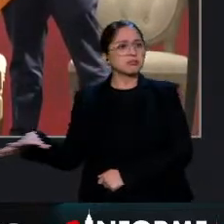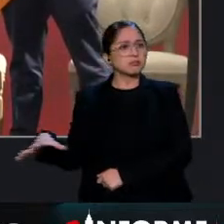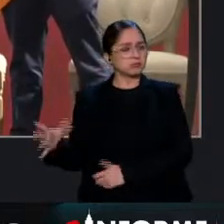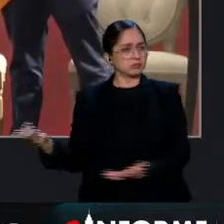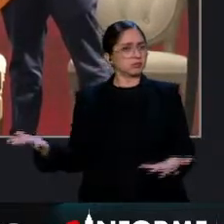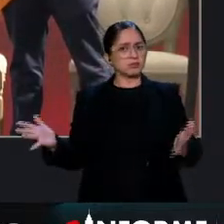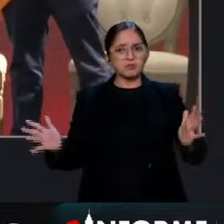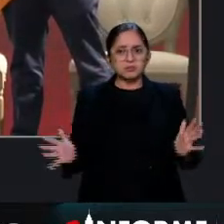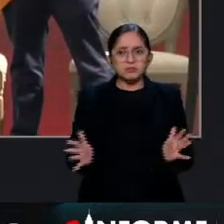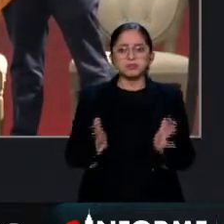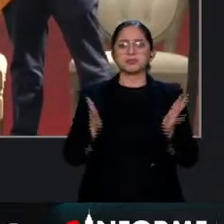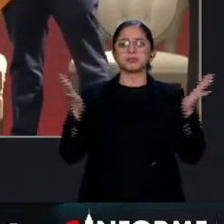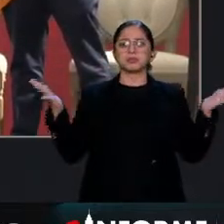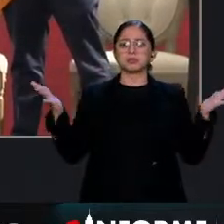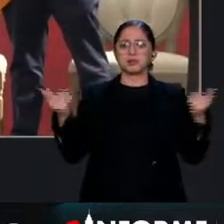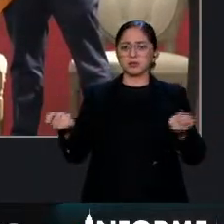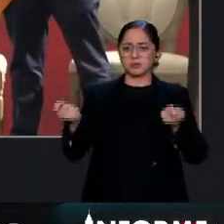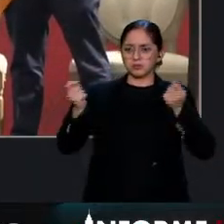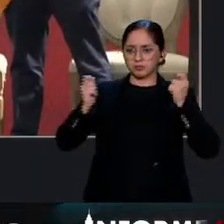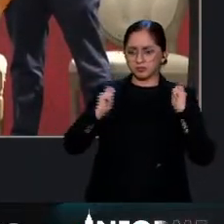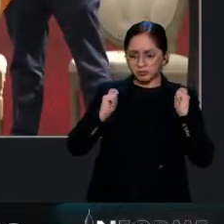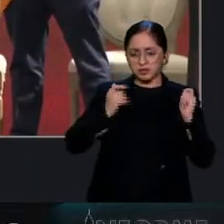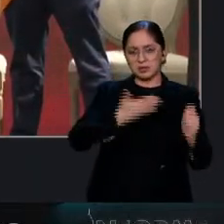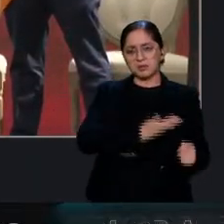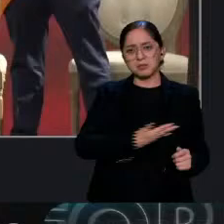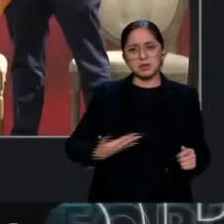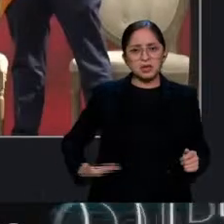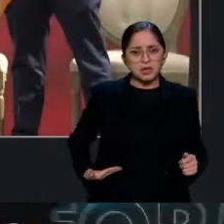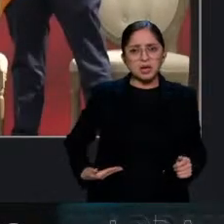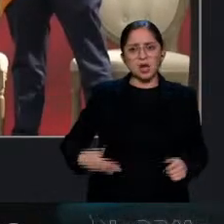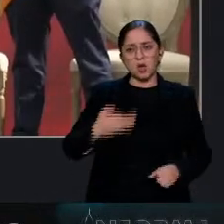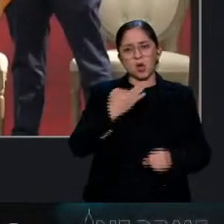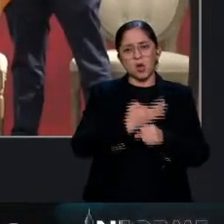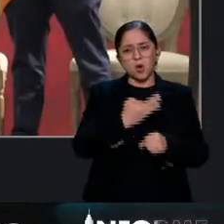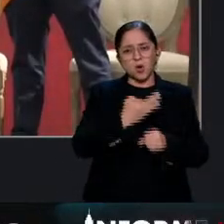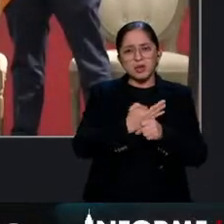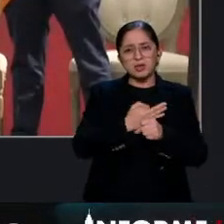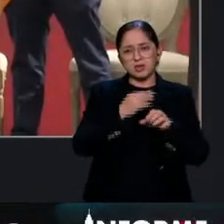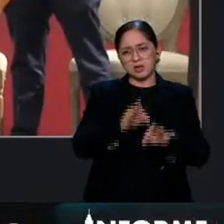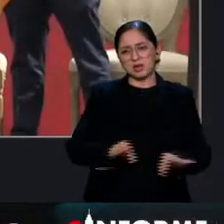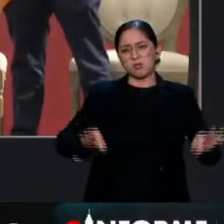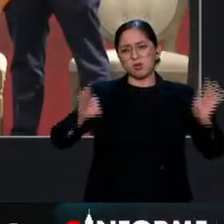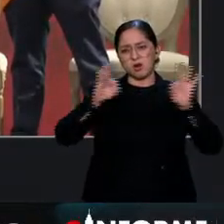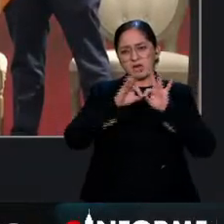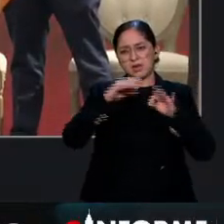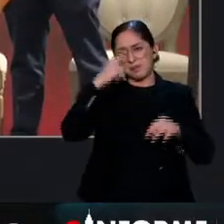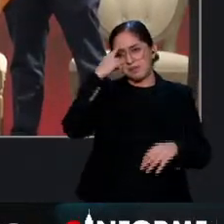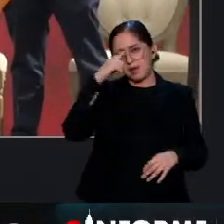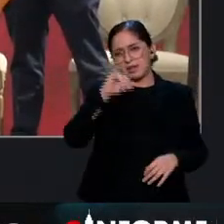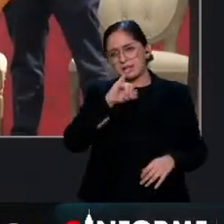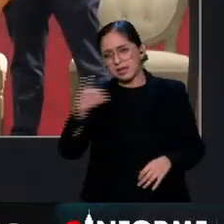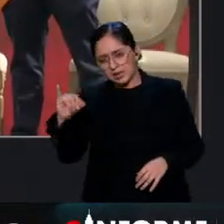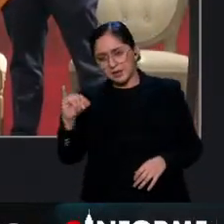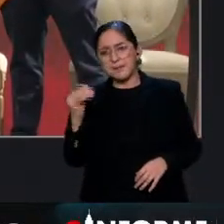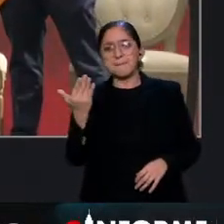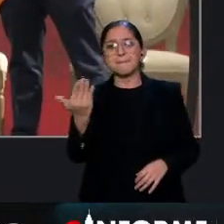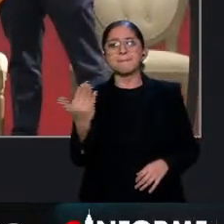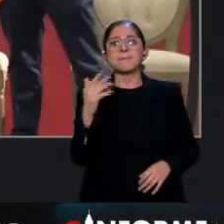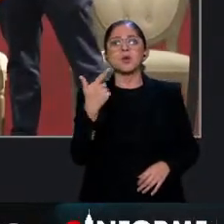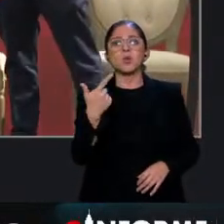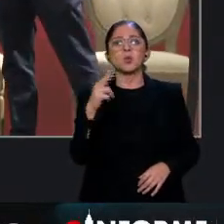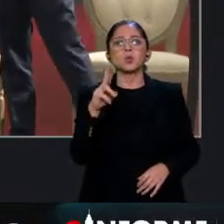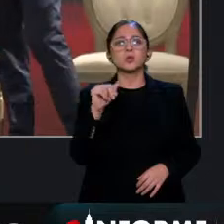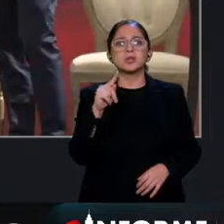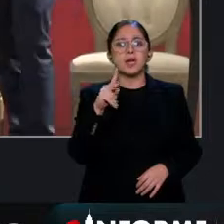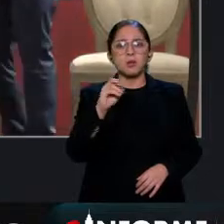incluido a Petro, debido al enorme significado que tuvo el acto para el movimiento de izquierda. Le informamos que a Gustavo Petro lo acompaña como